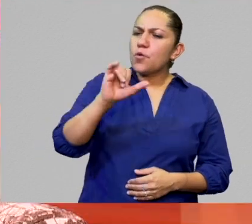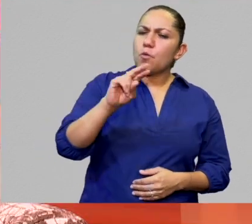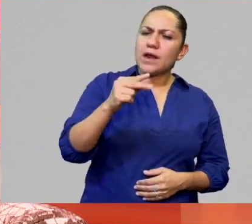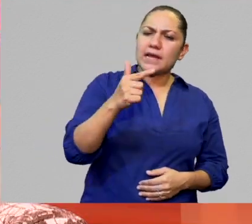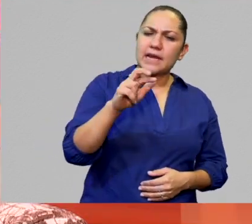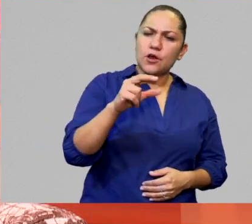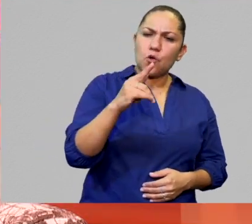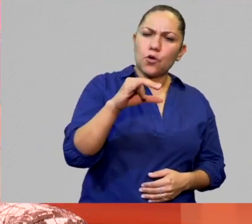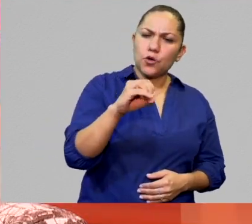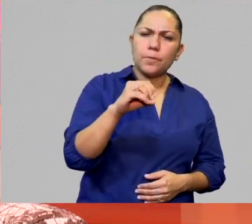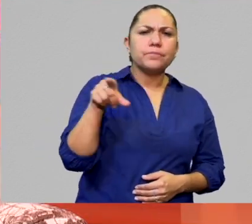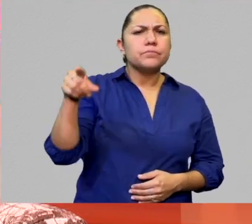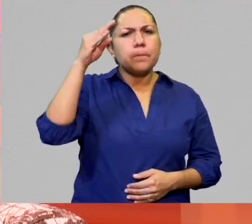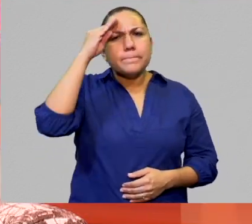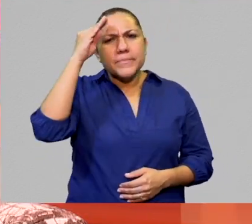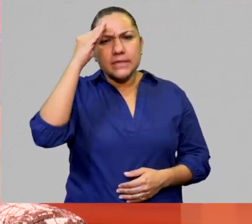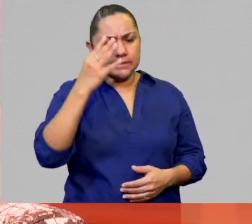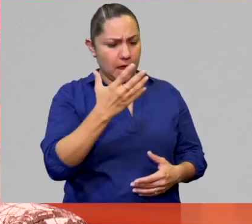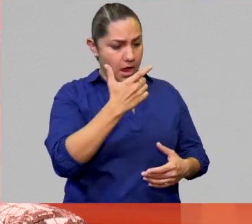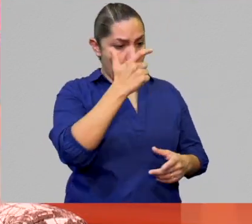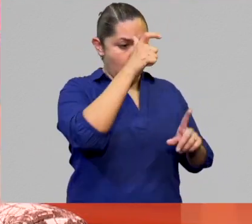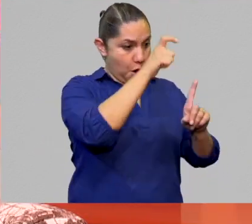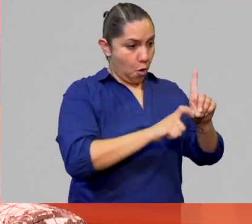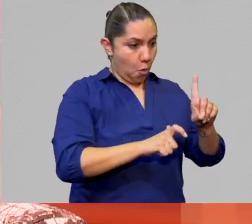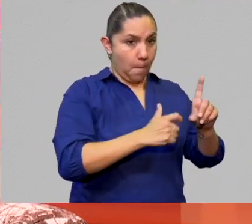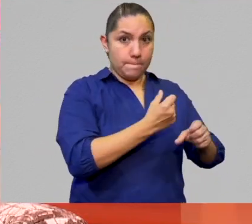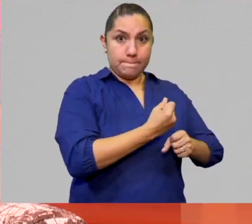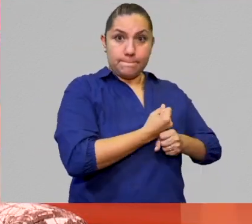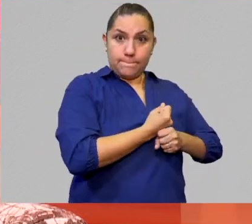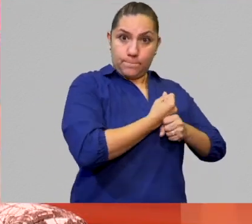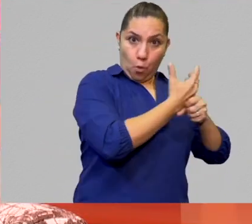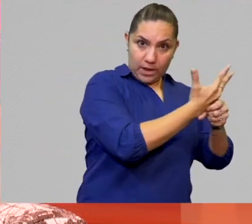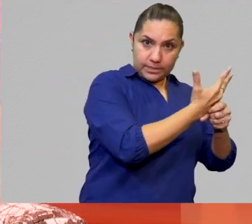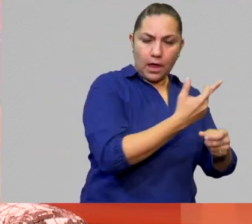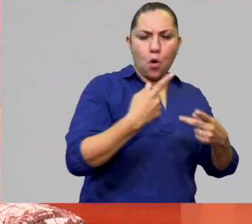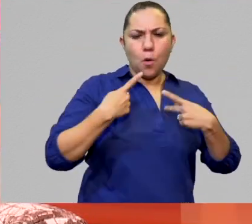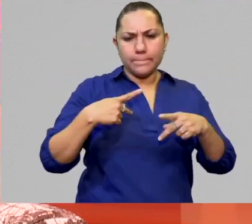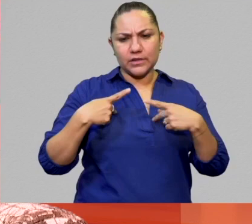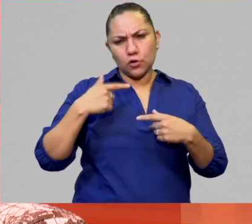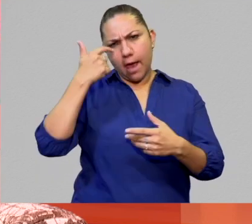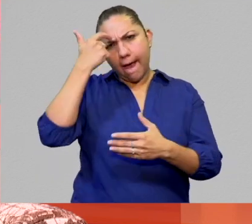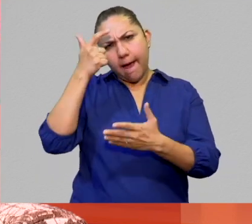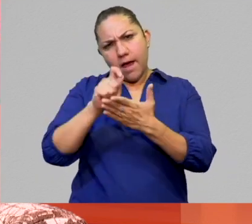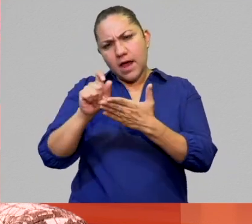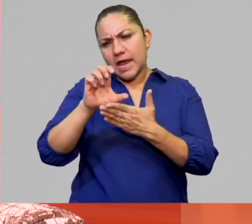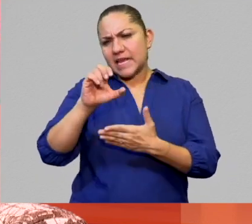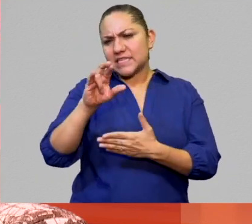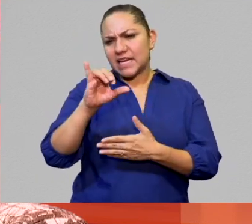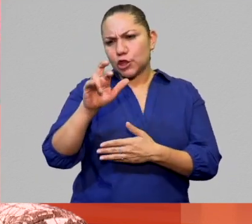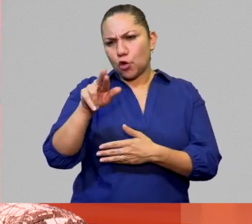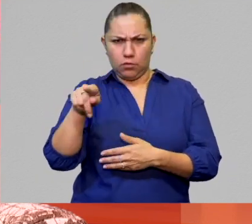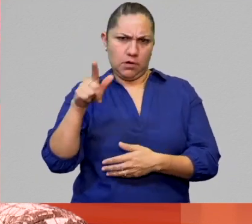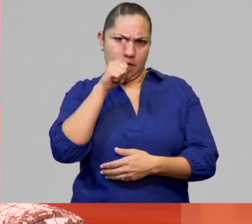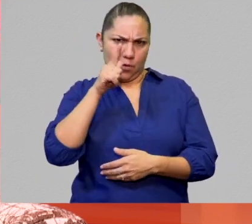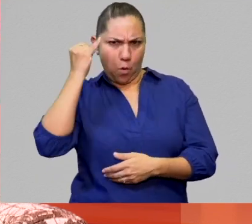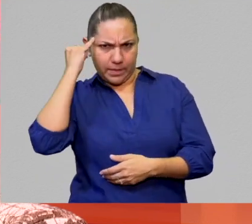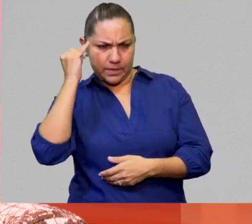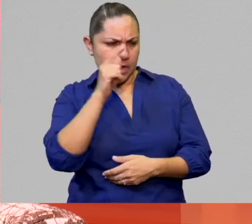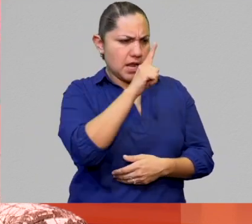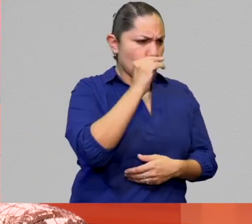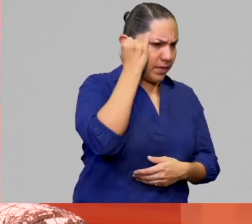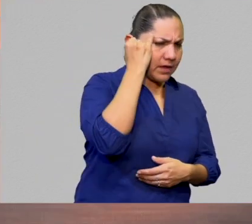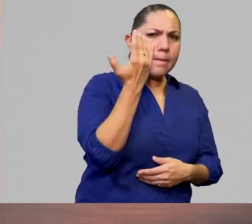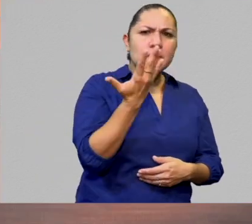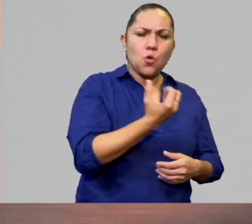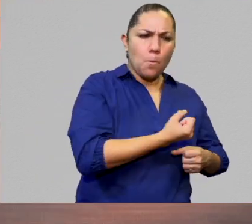Este, Juan Gregorio, ¿dónde se encuentra la diferencia entre poetas y escritores de literatura indígena y de lenguas indígenas? Porque también hay mucho